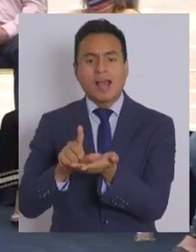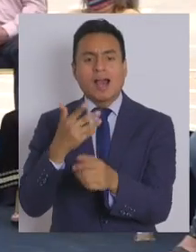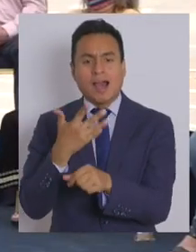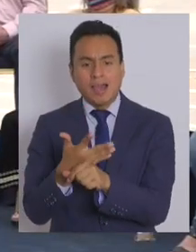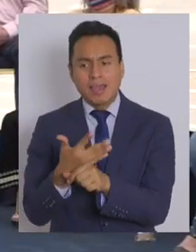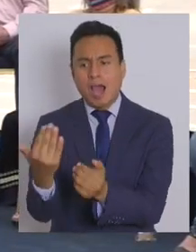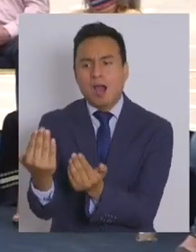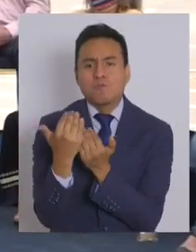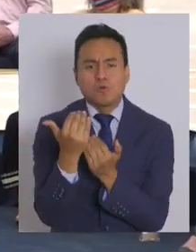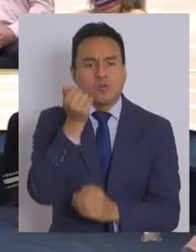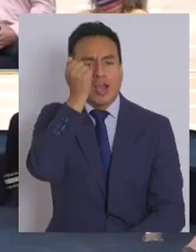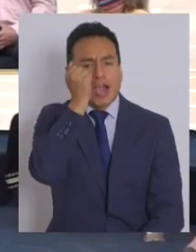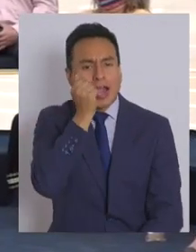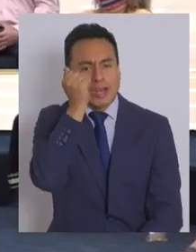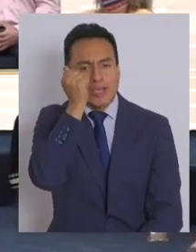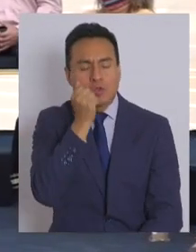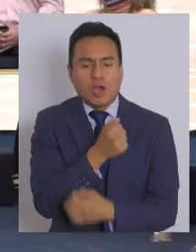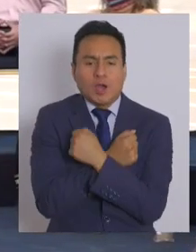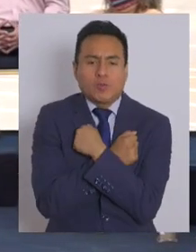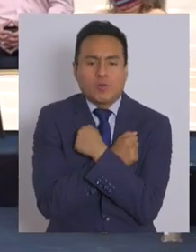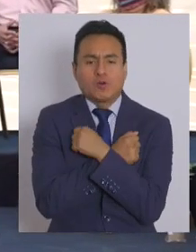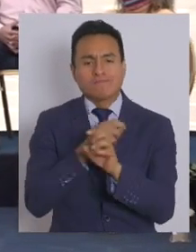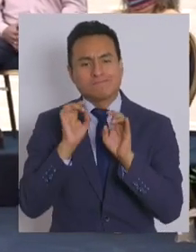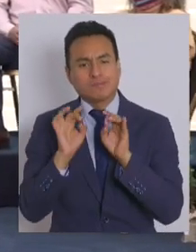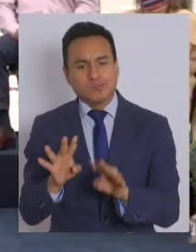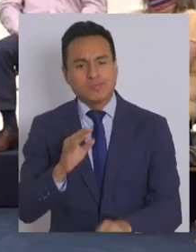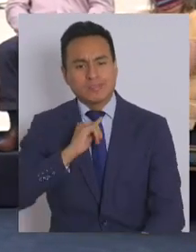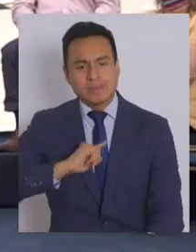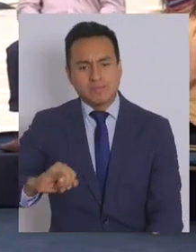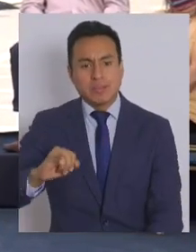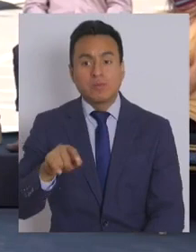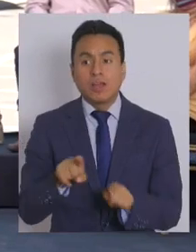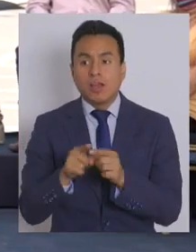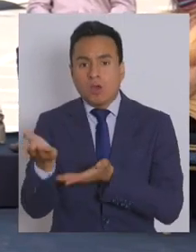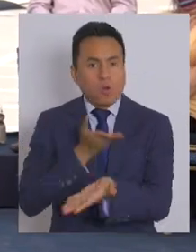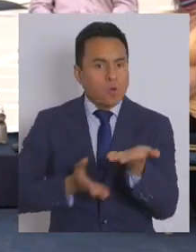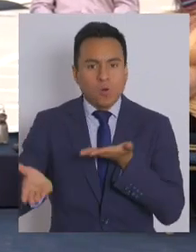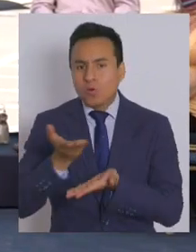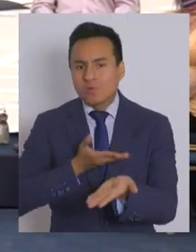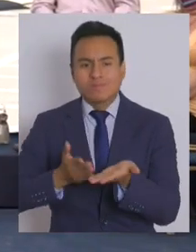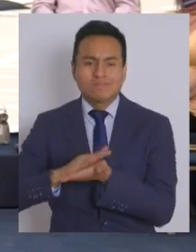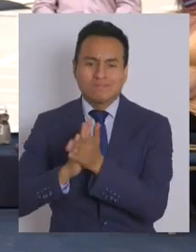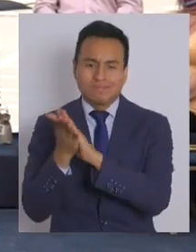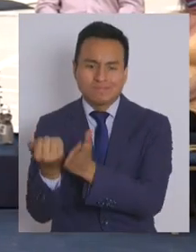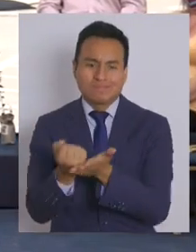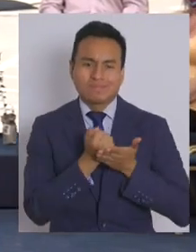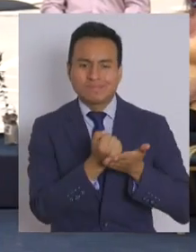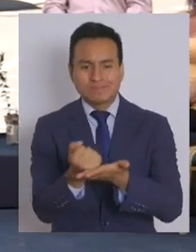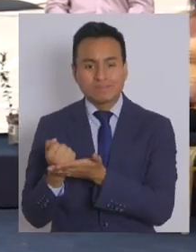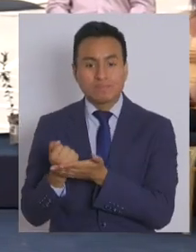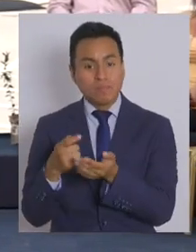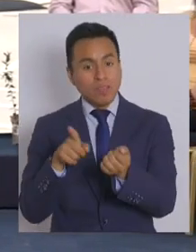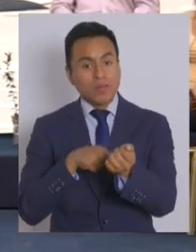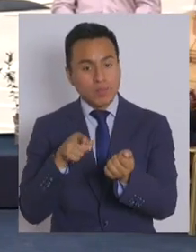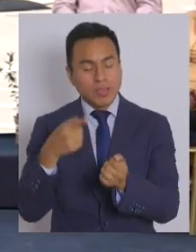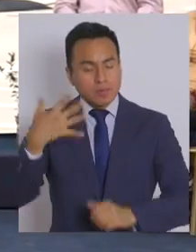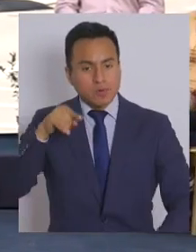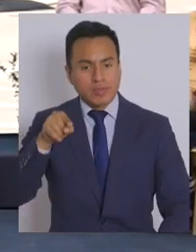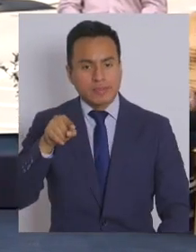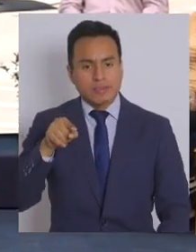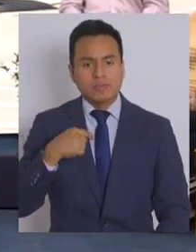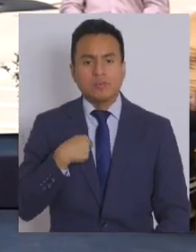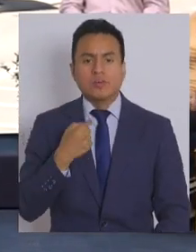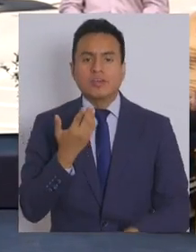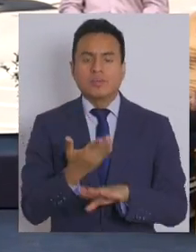apoyo, cariño, amor incondicional, que todos nos ayudamos entre todos. Y por eso la familia es lo más importante.